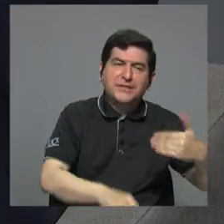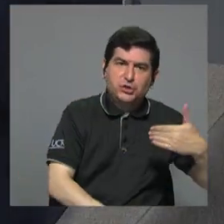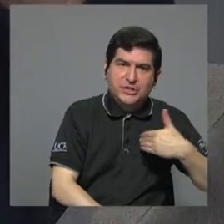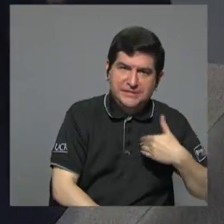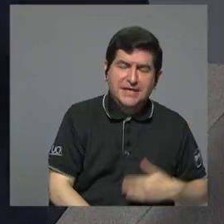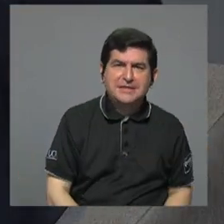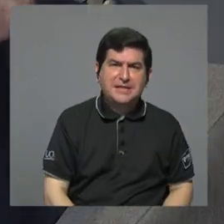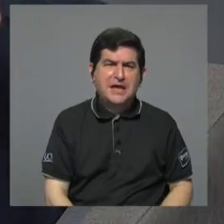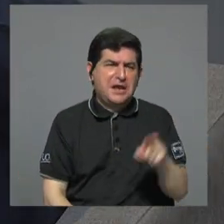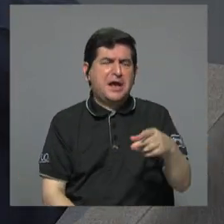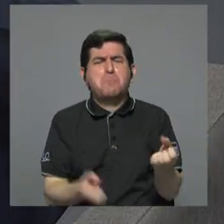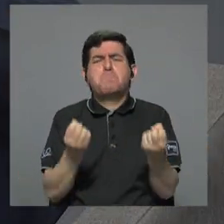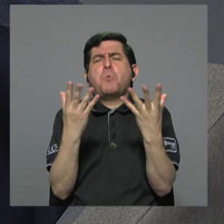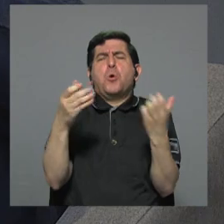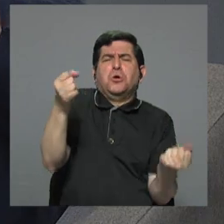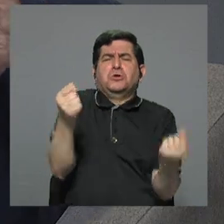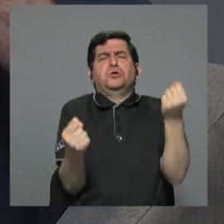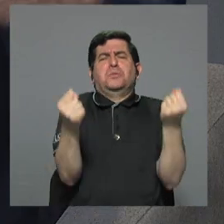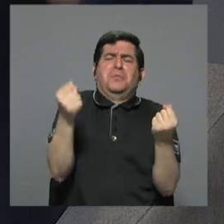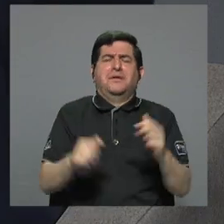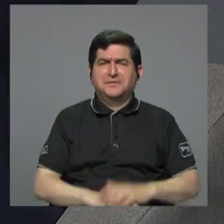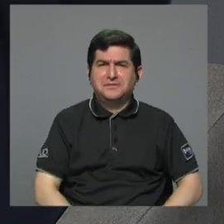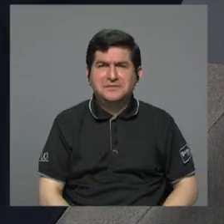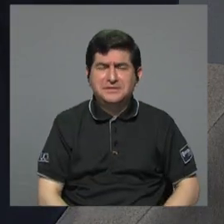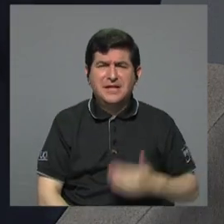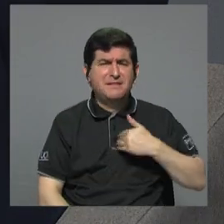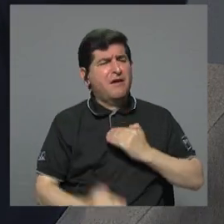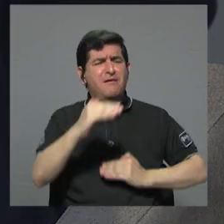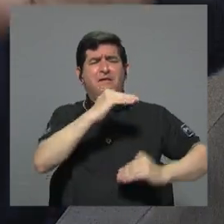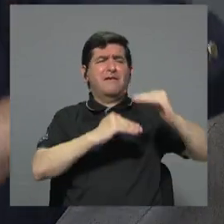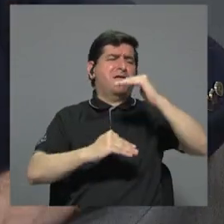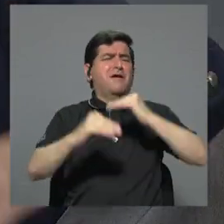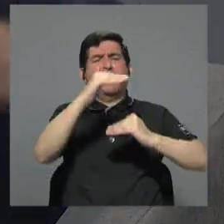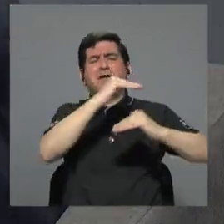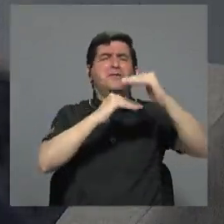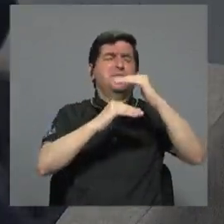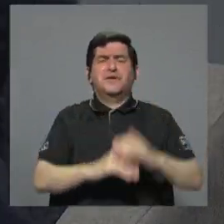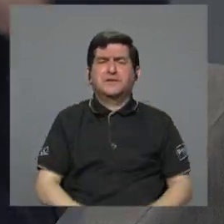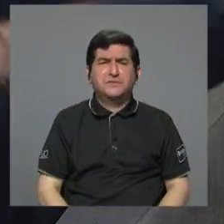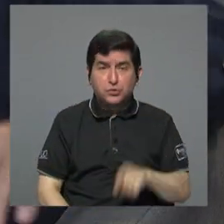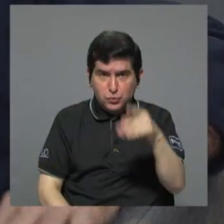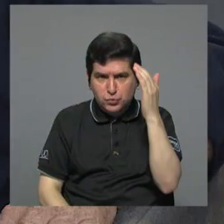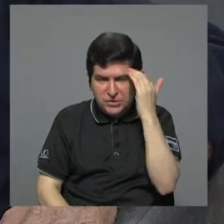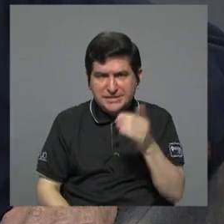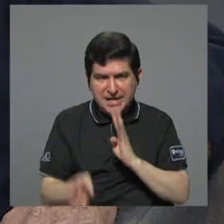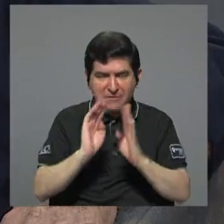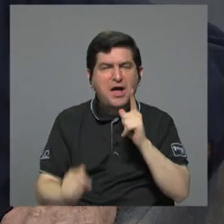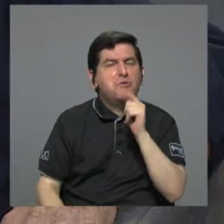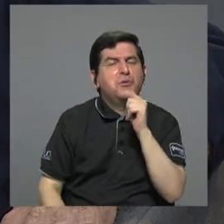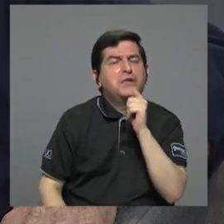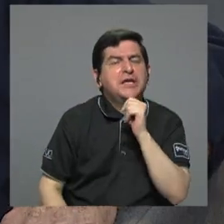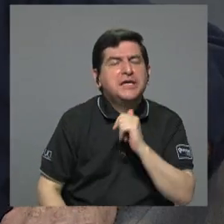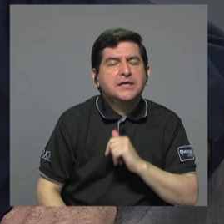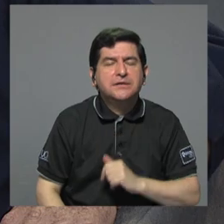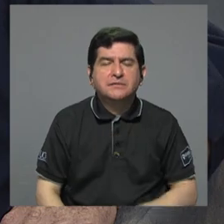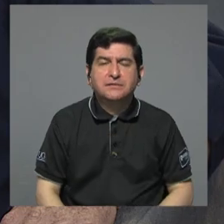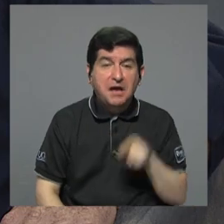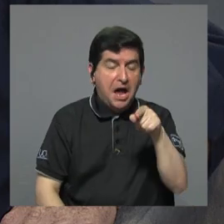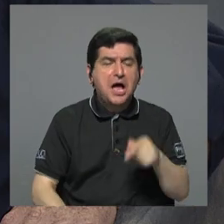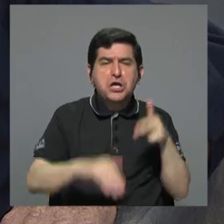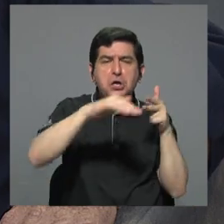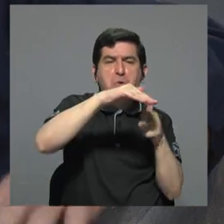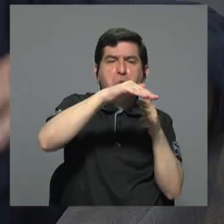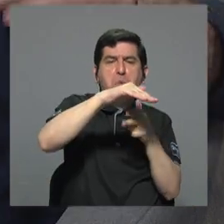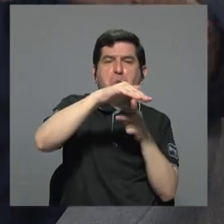colecciones de carros y que tiene edificios solo para tener colecciones de carros. Usted sabe de quién hablo, ¿verdad? Que